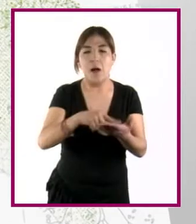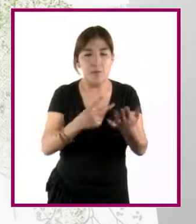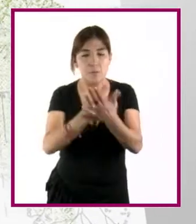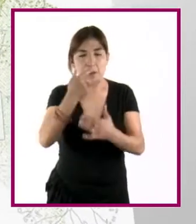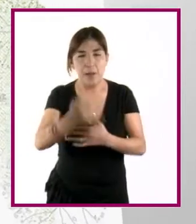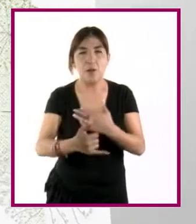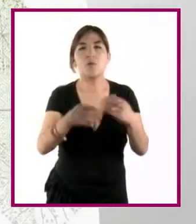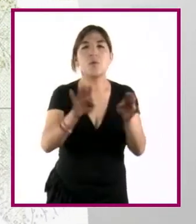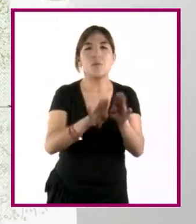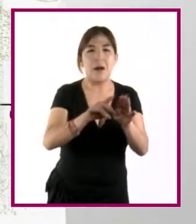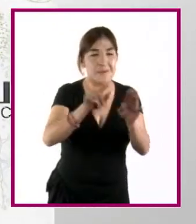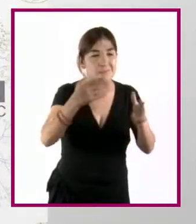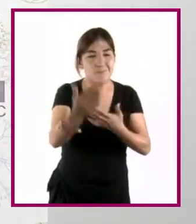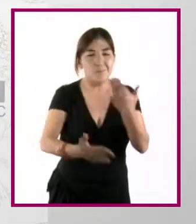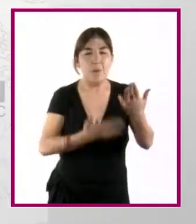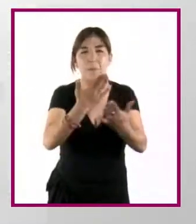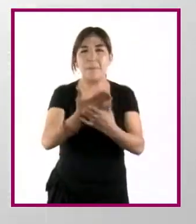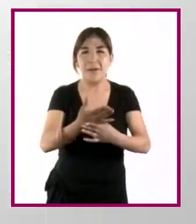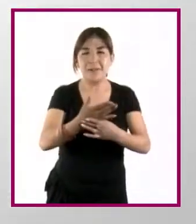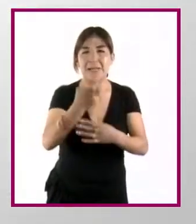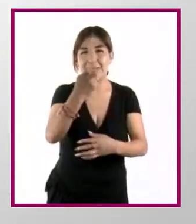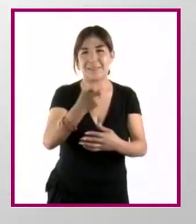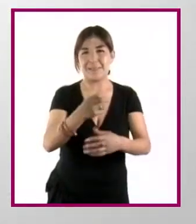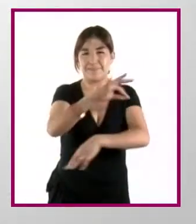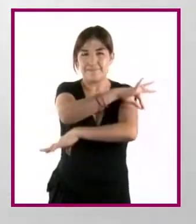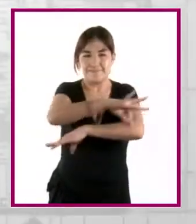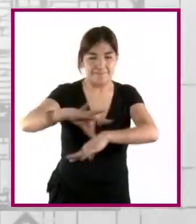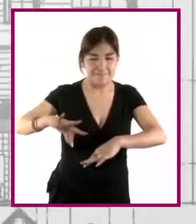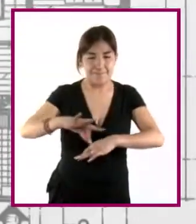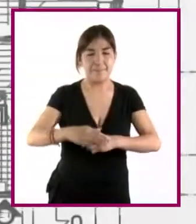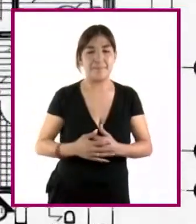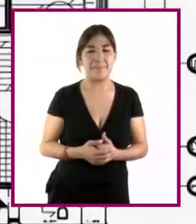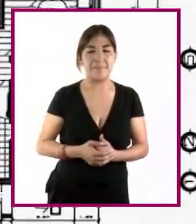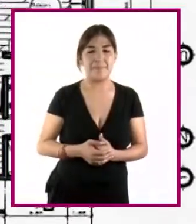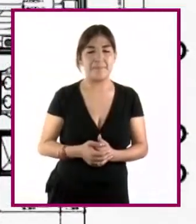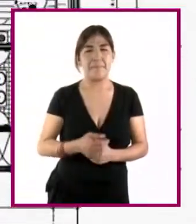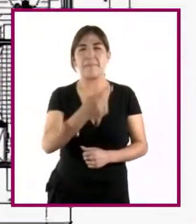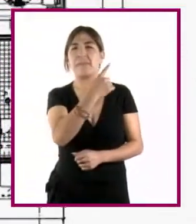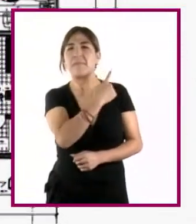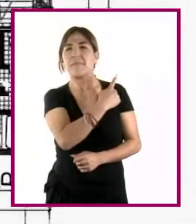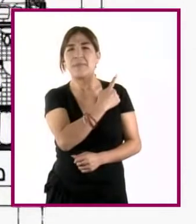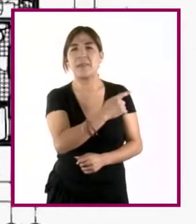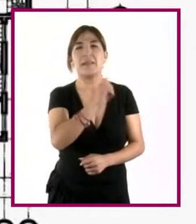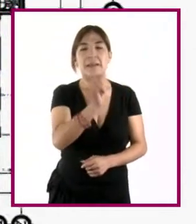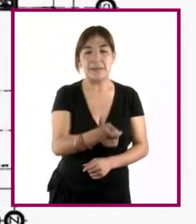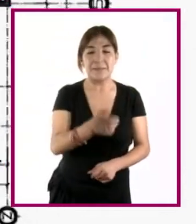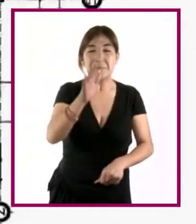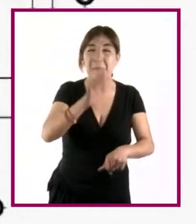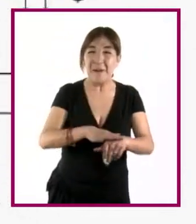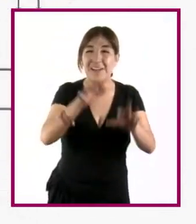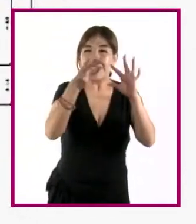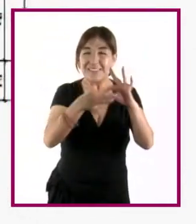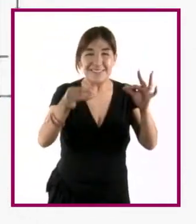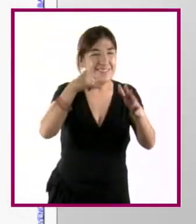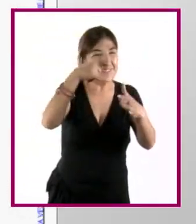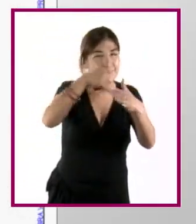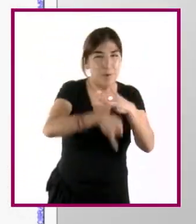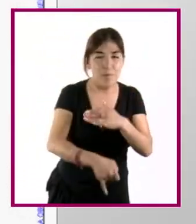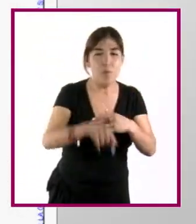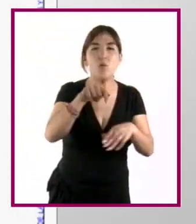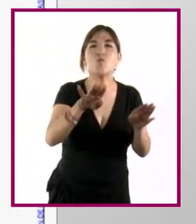una lectura global de la propuesta. Planos con este rango de escalas tratarán de aplicar una visión más detallada del proyecto.